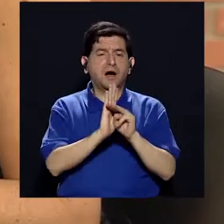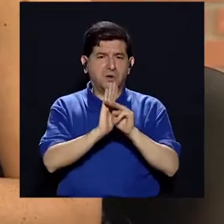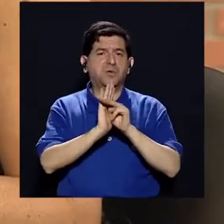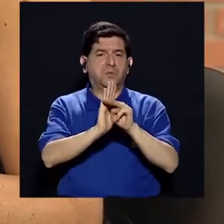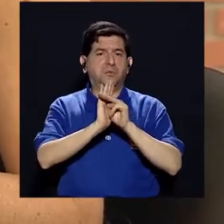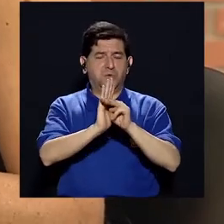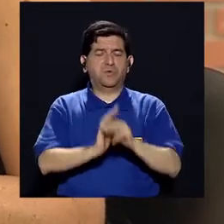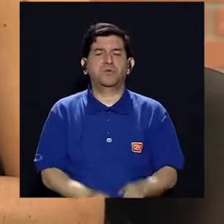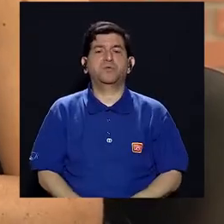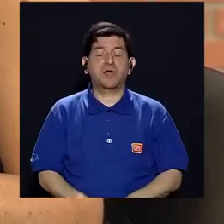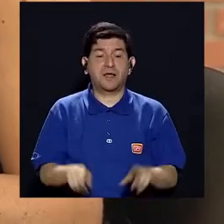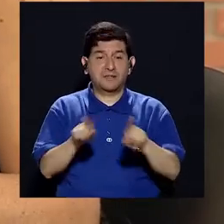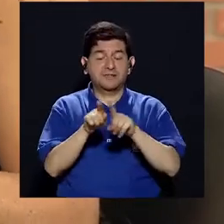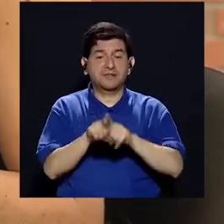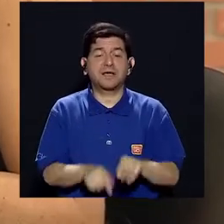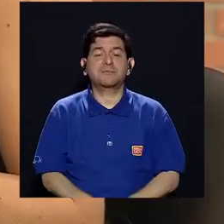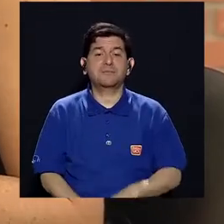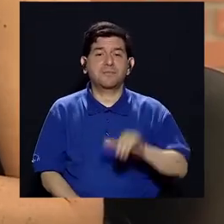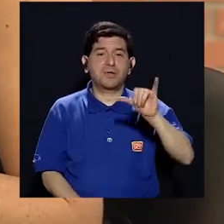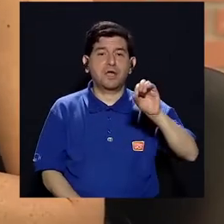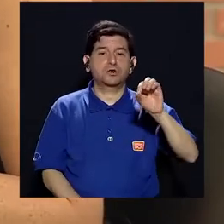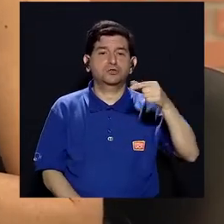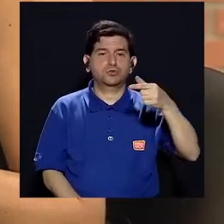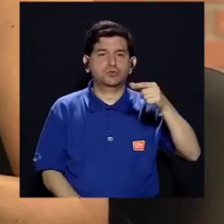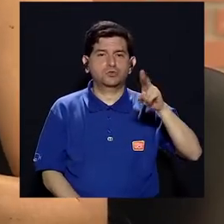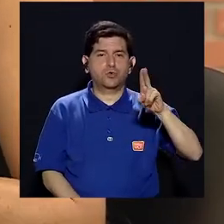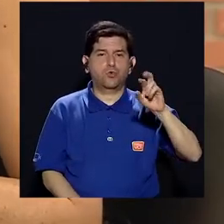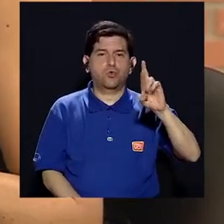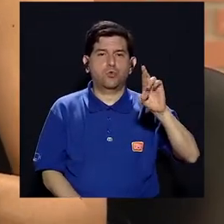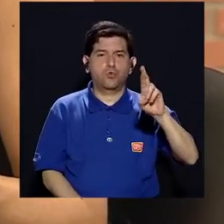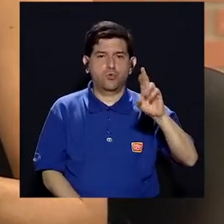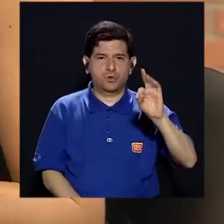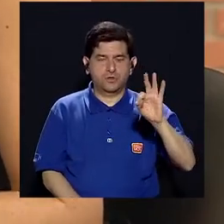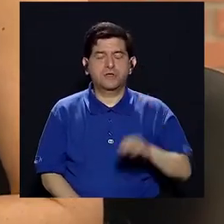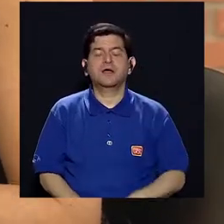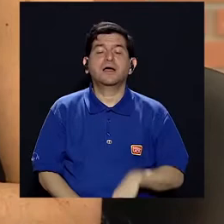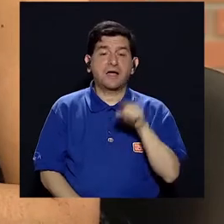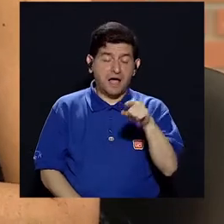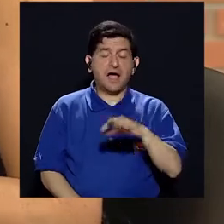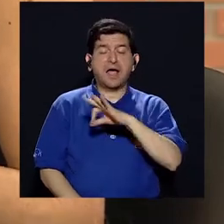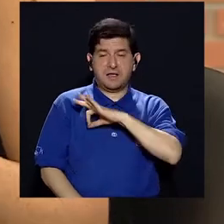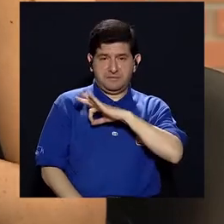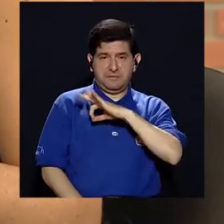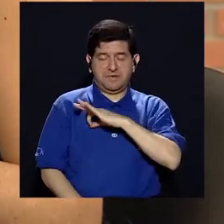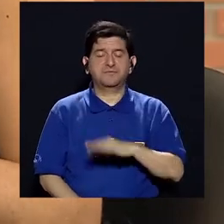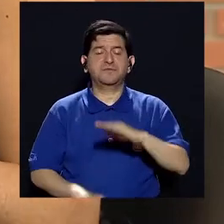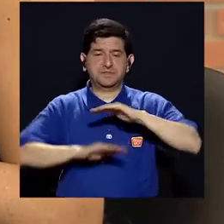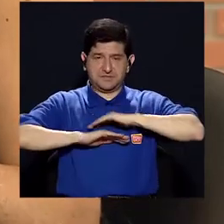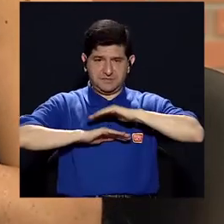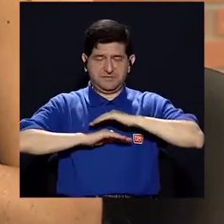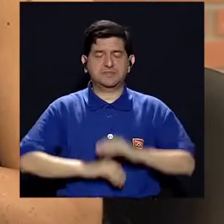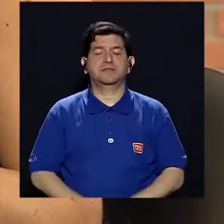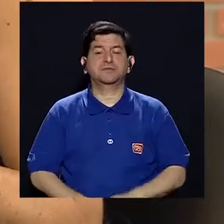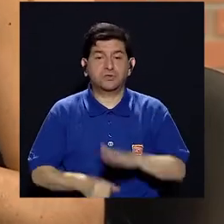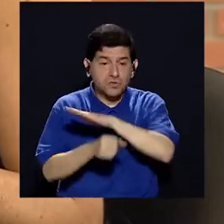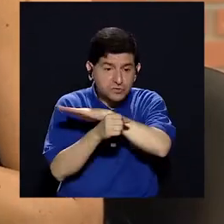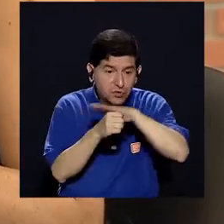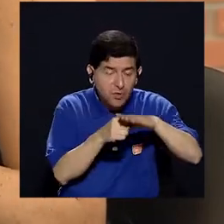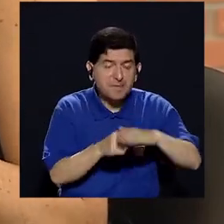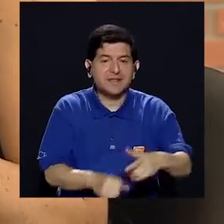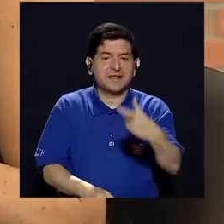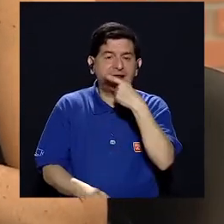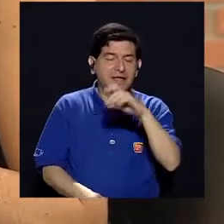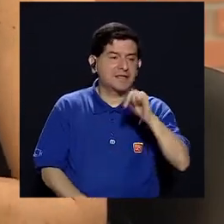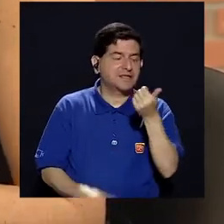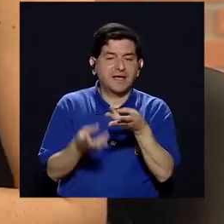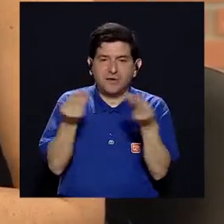están bastante de moda, ¿verdad? Un yogur o un vaso de leche que aporta proteína y también eso nos da saciedad. Entonces, complementar la galleta